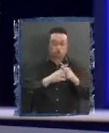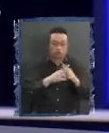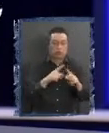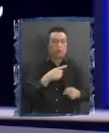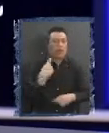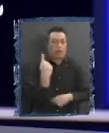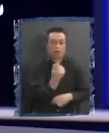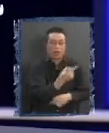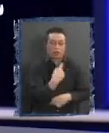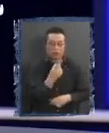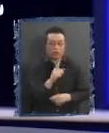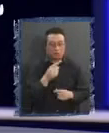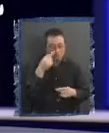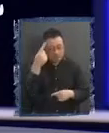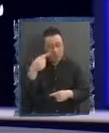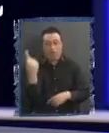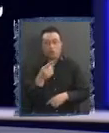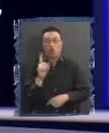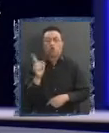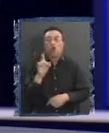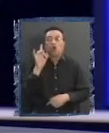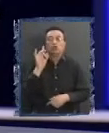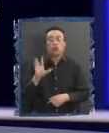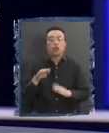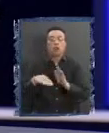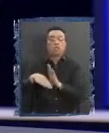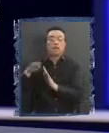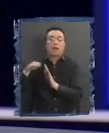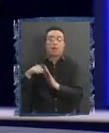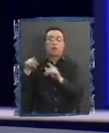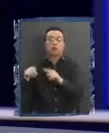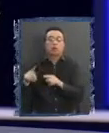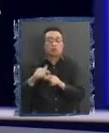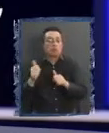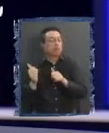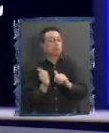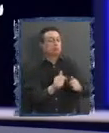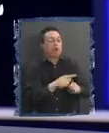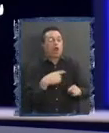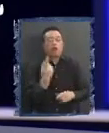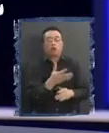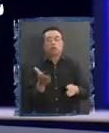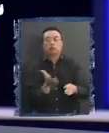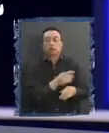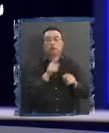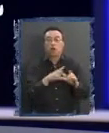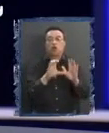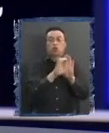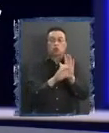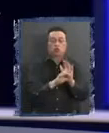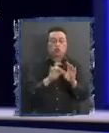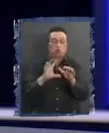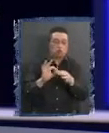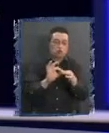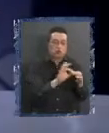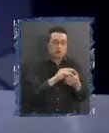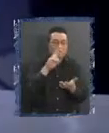para todos no desde una mayoría que le pasa máquina al resto sino que una constitución unitaria de verdad